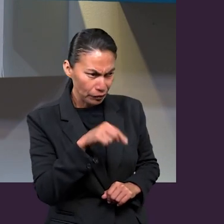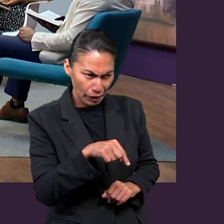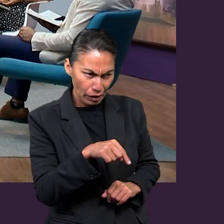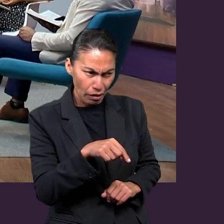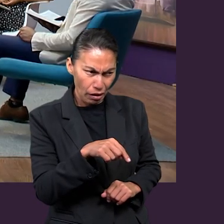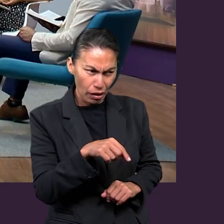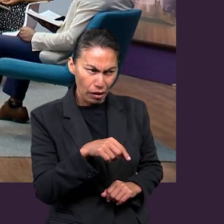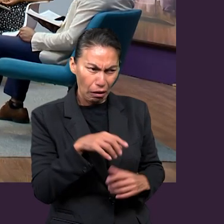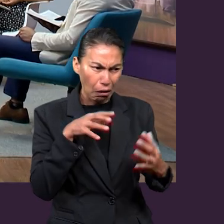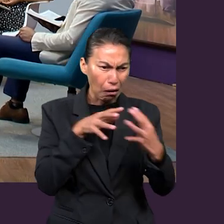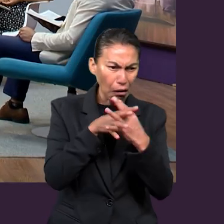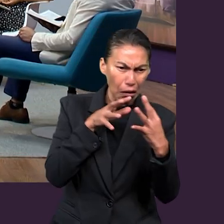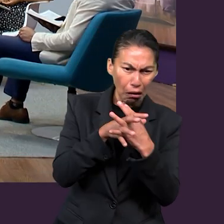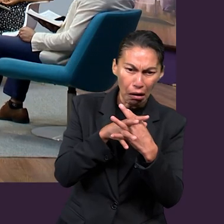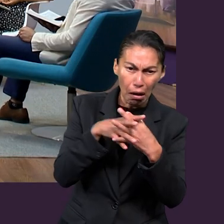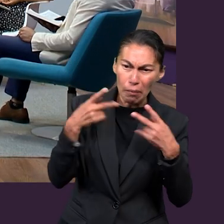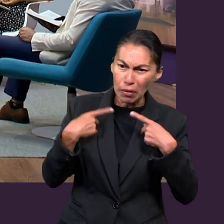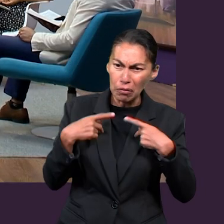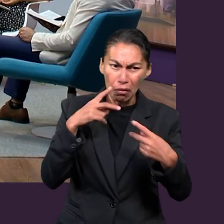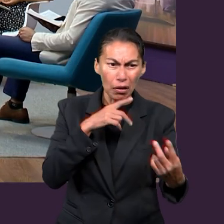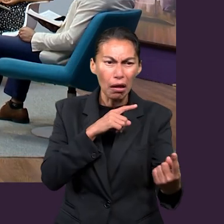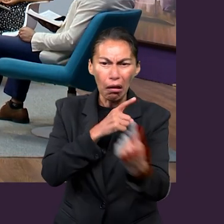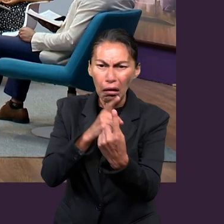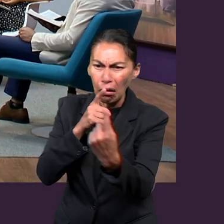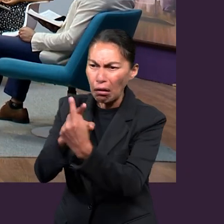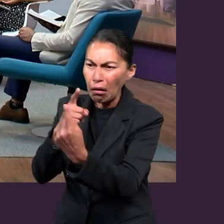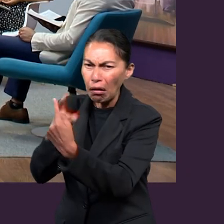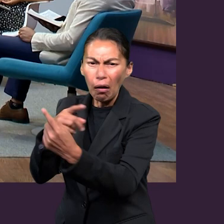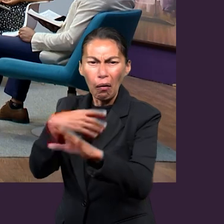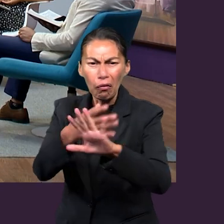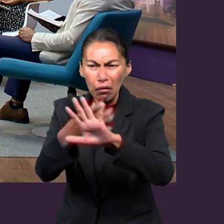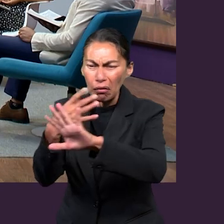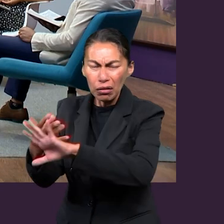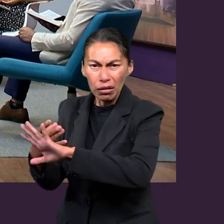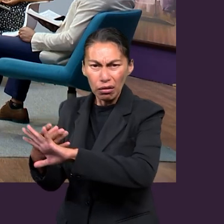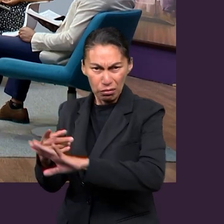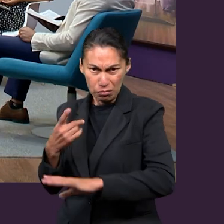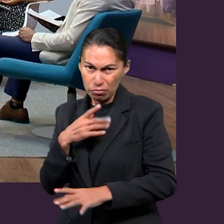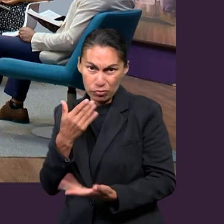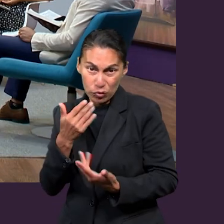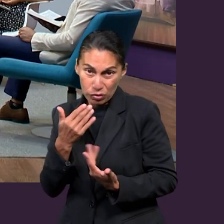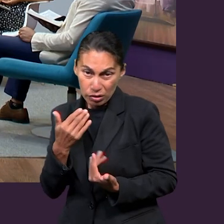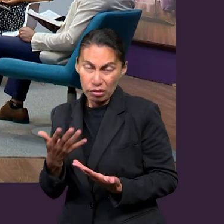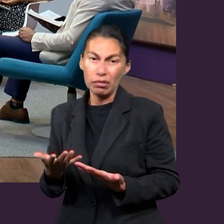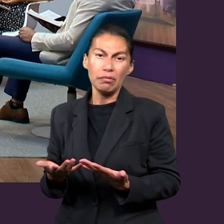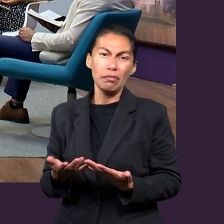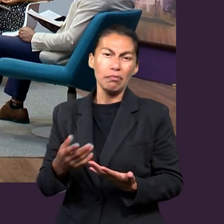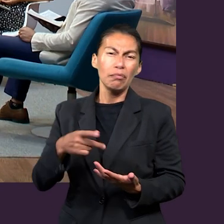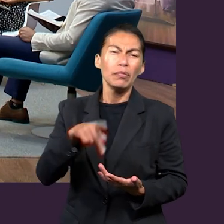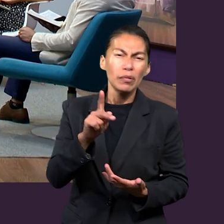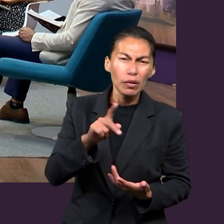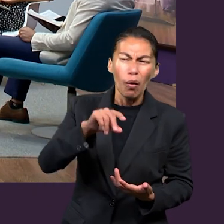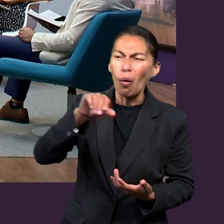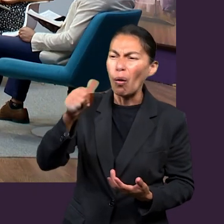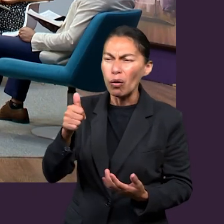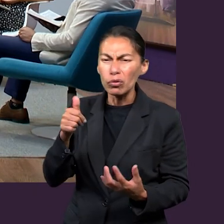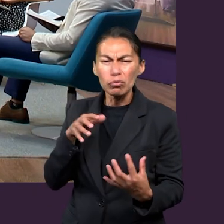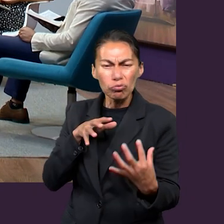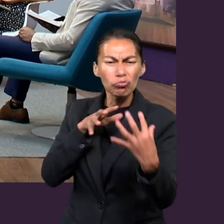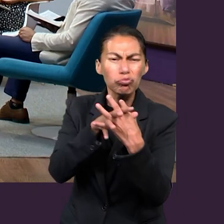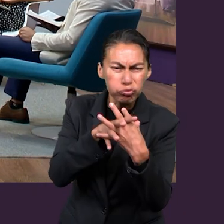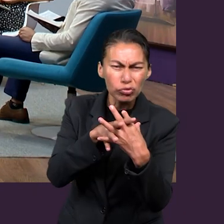viviendo una situación de guerra física en estos momentos, pero estamos viviendo otro